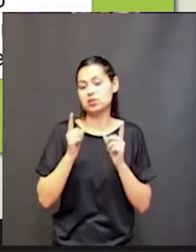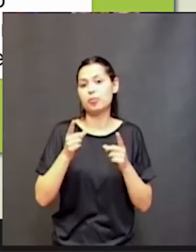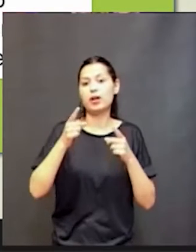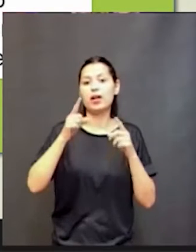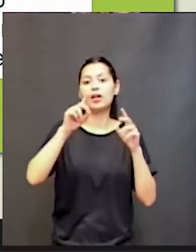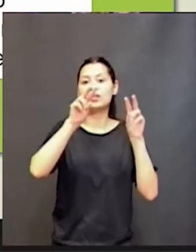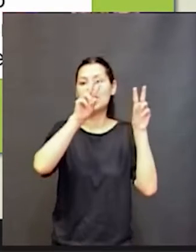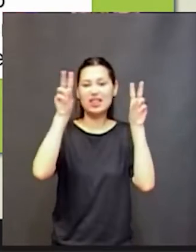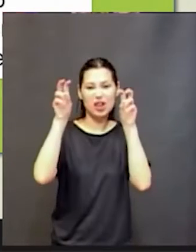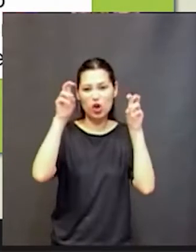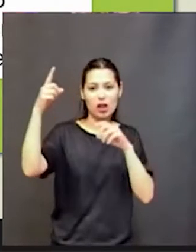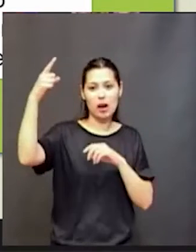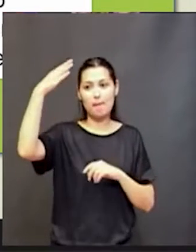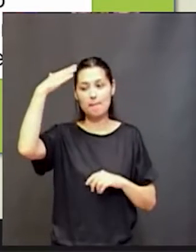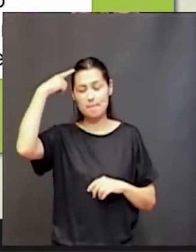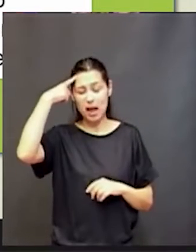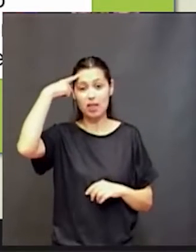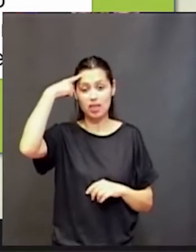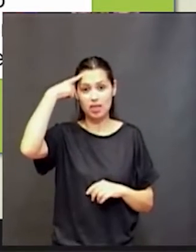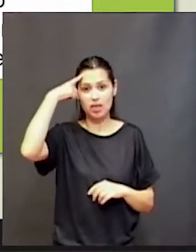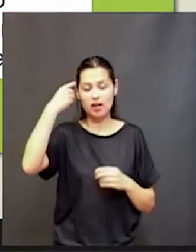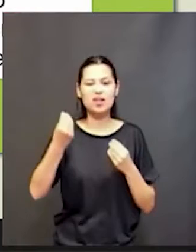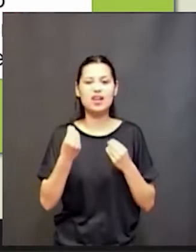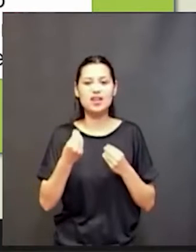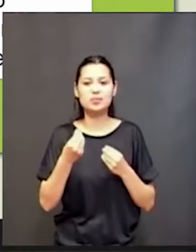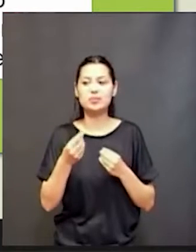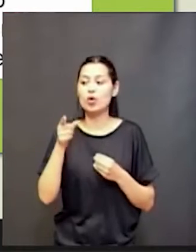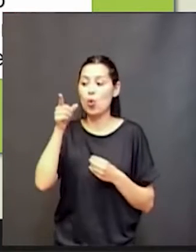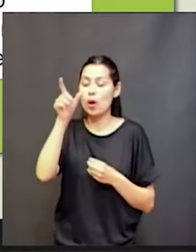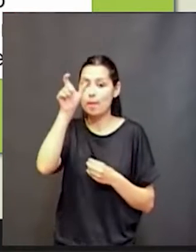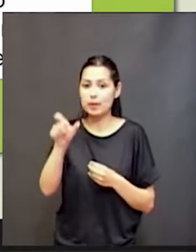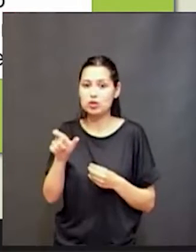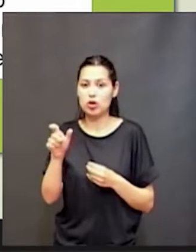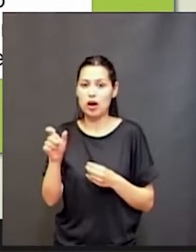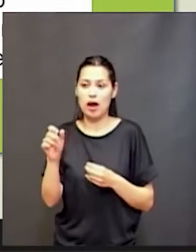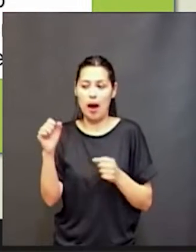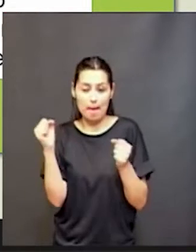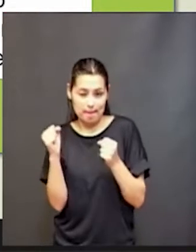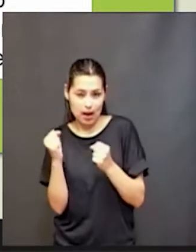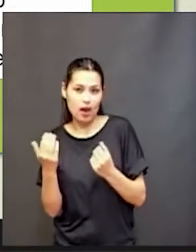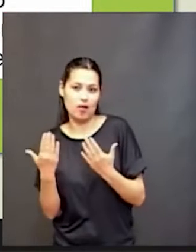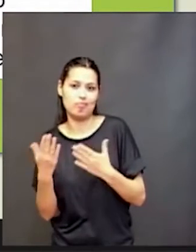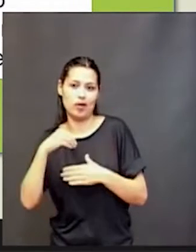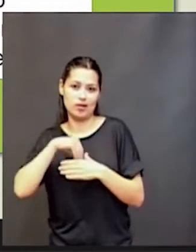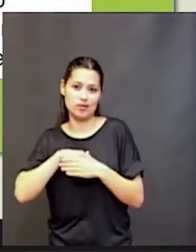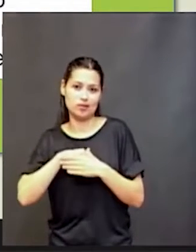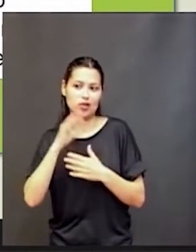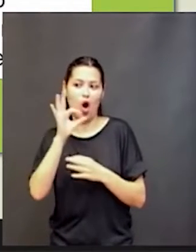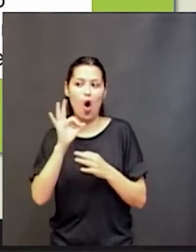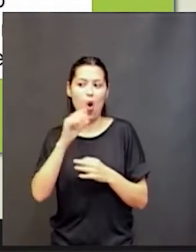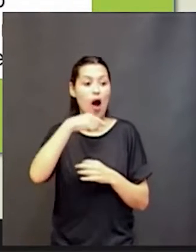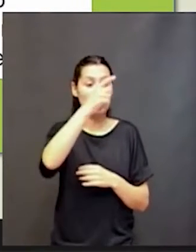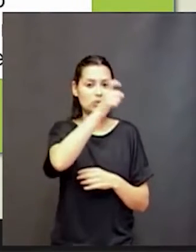que es entender que una persona puede hacer daño o hacer maldad en forma intencional o en forma cruel y cuál es